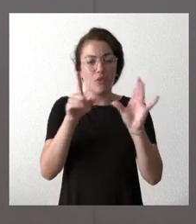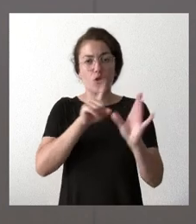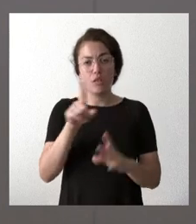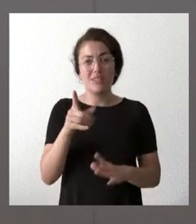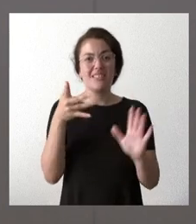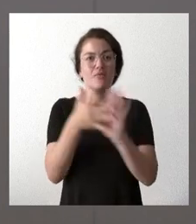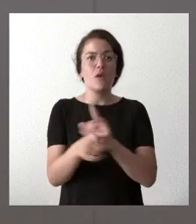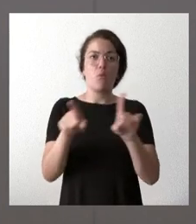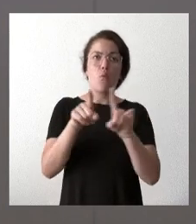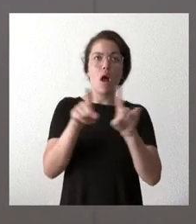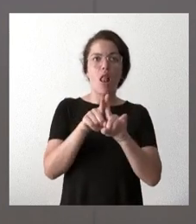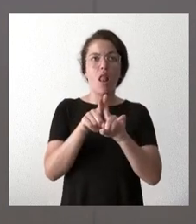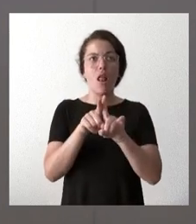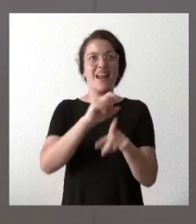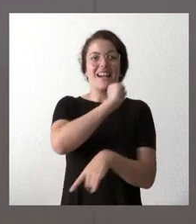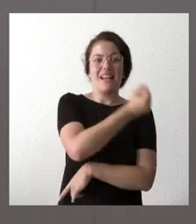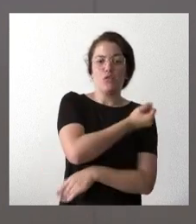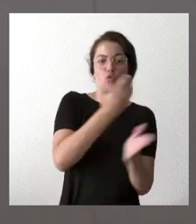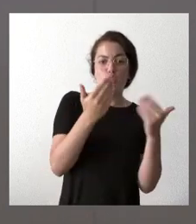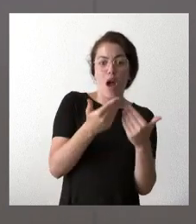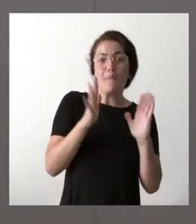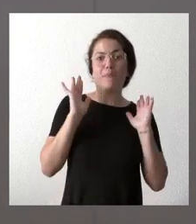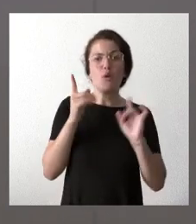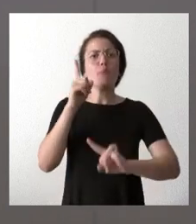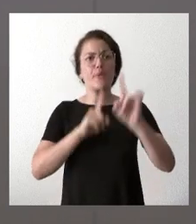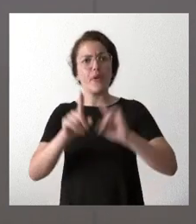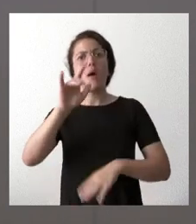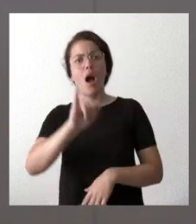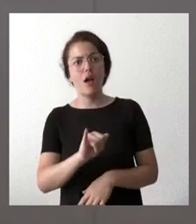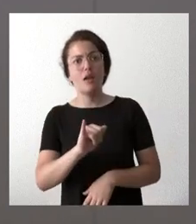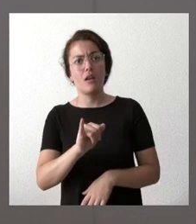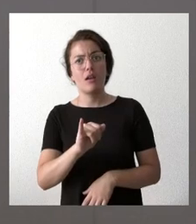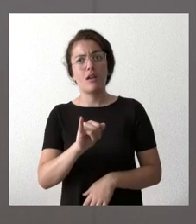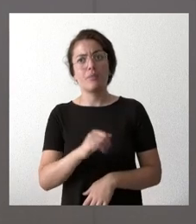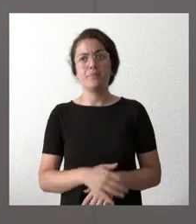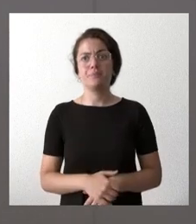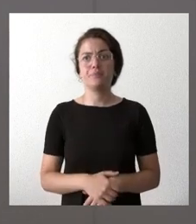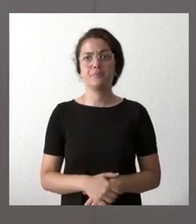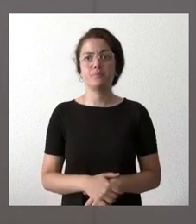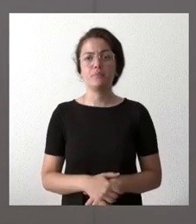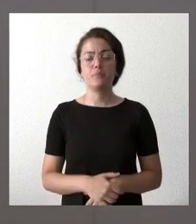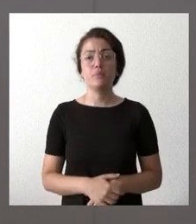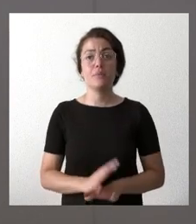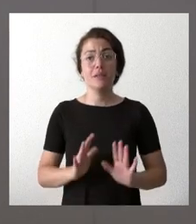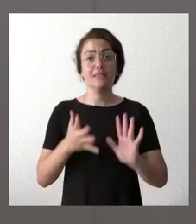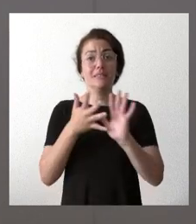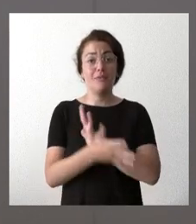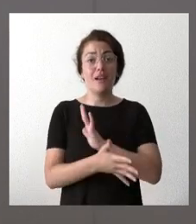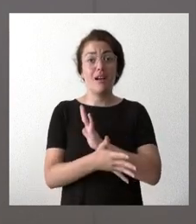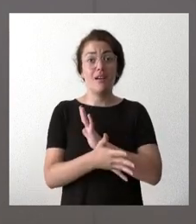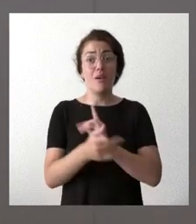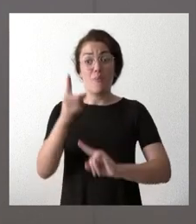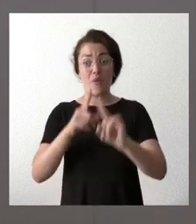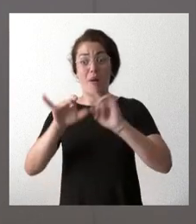tengamos un registro con el hecho de saber que hay un problema de hecho precisamente quizá porque hay un problema es por lo que hay que regular